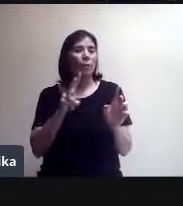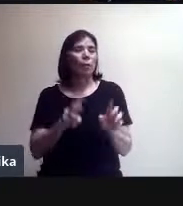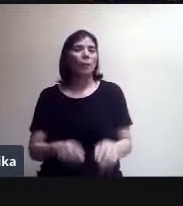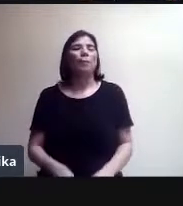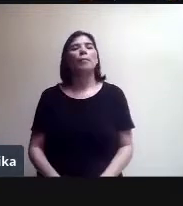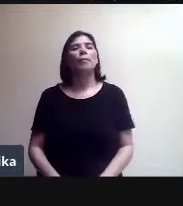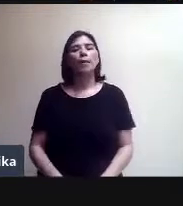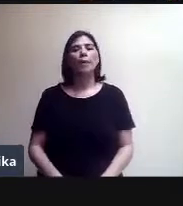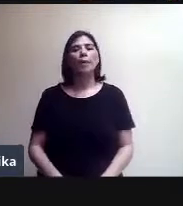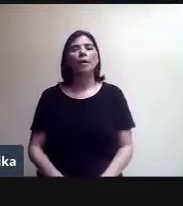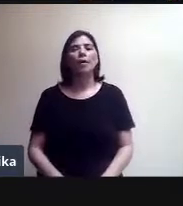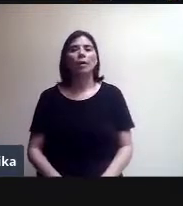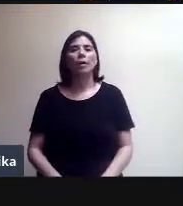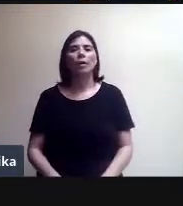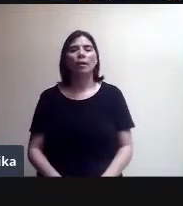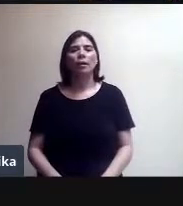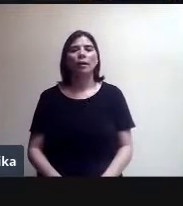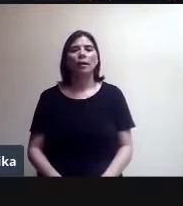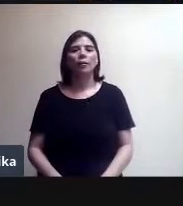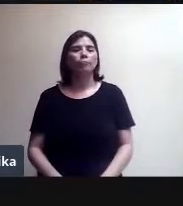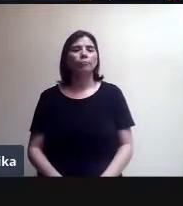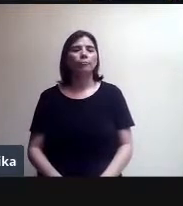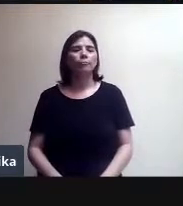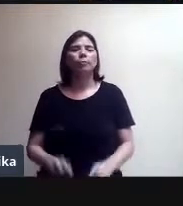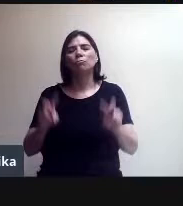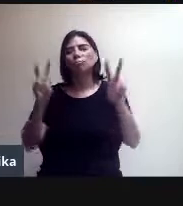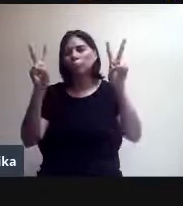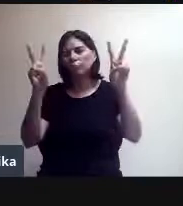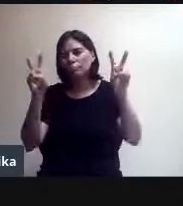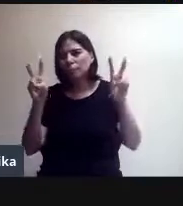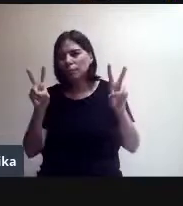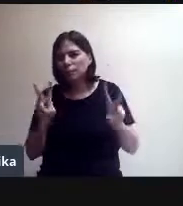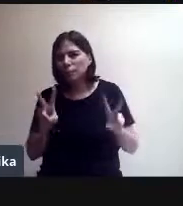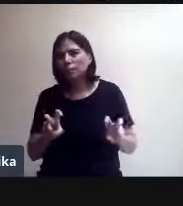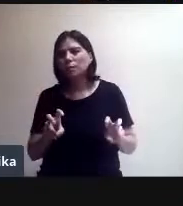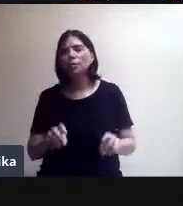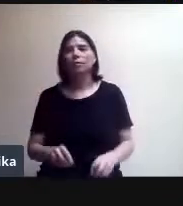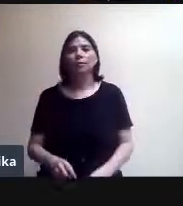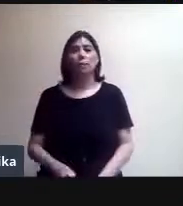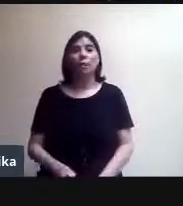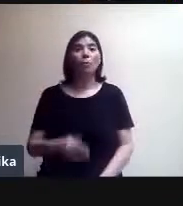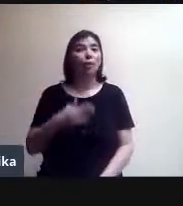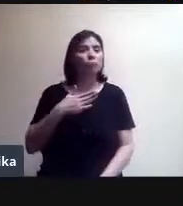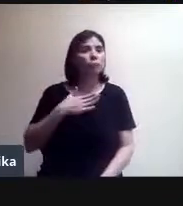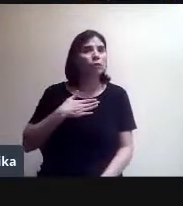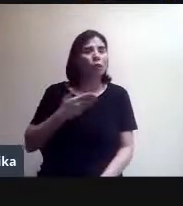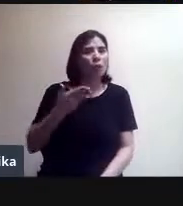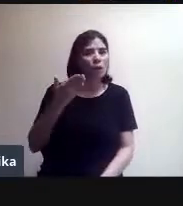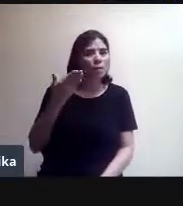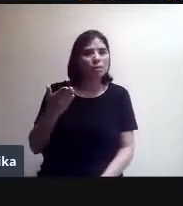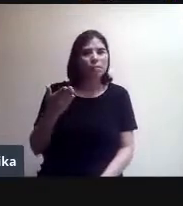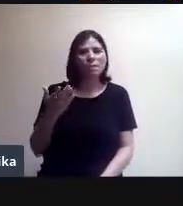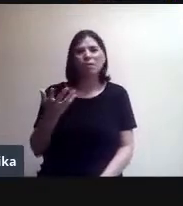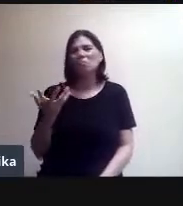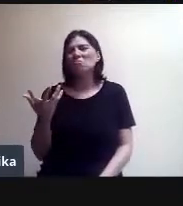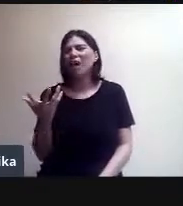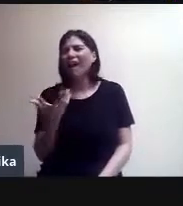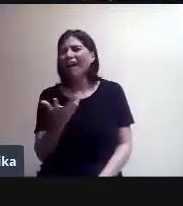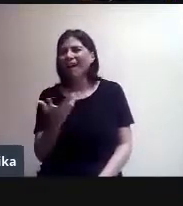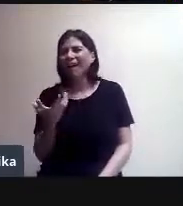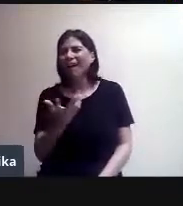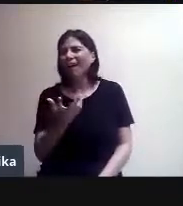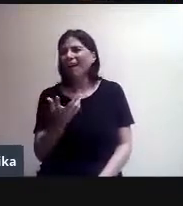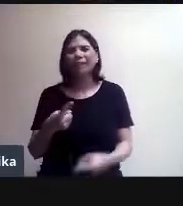aquí hay un simulador de movimiento, y entonces yo les pido que realicen determinada actividad antes de la